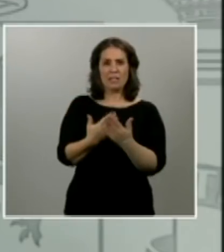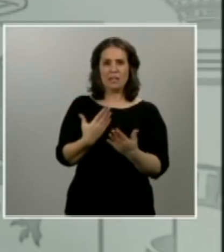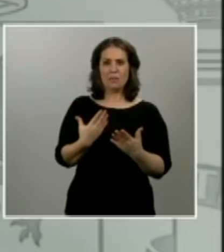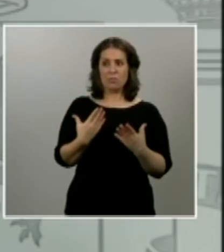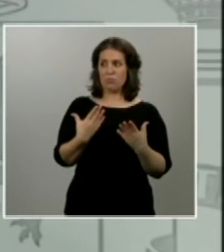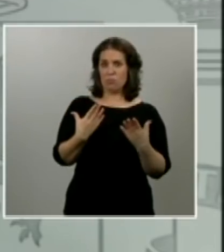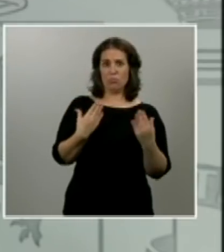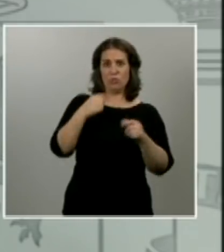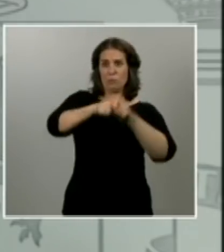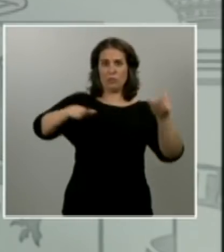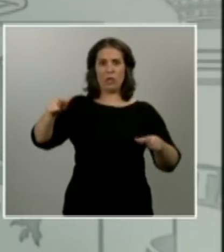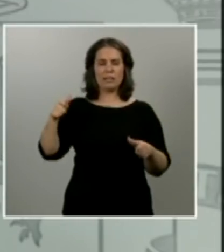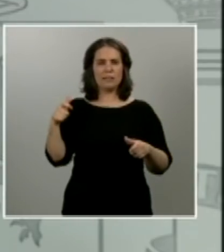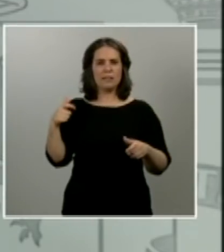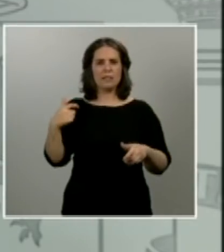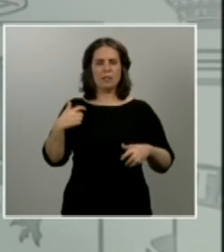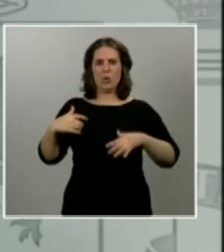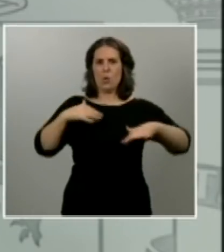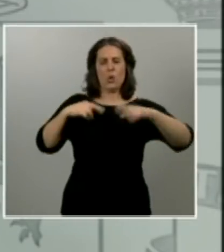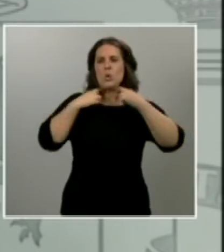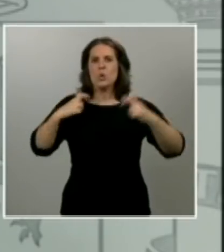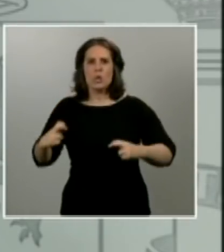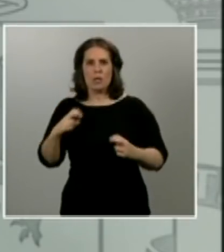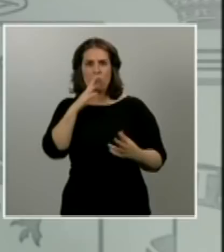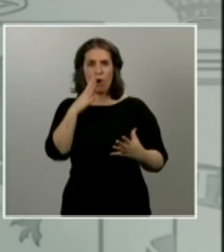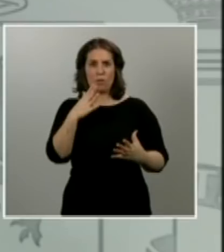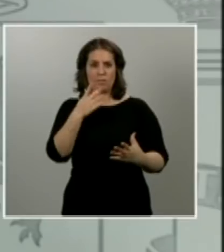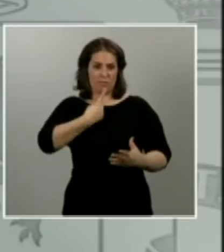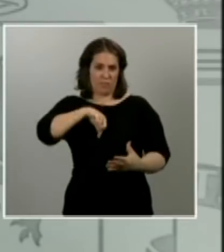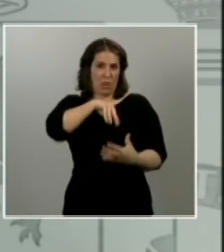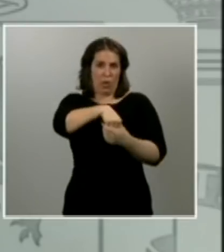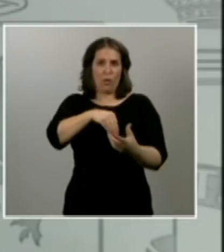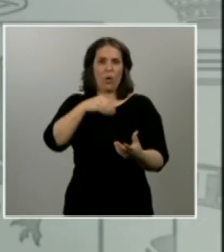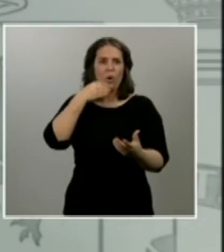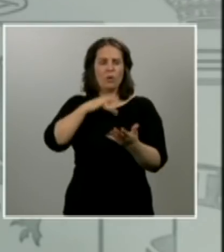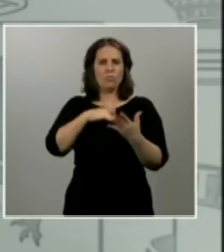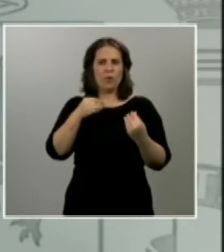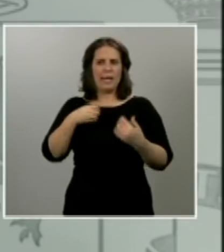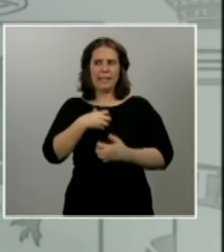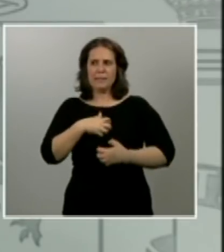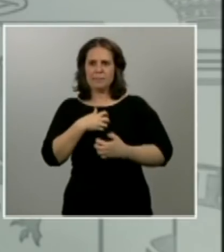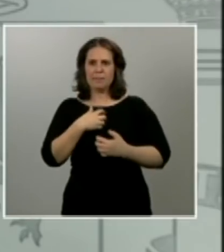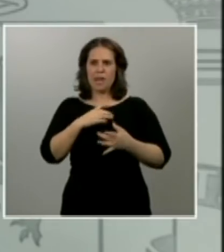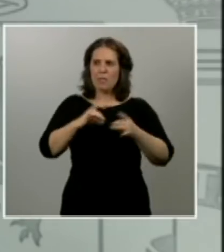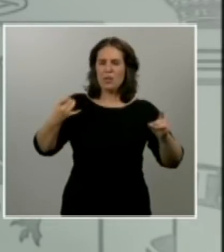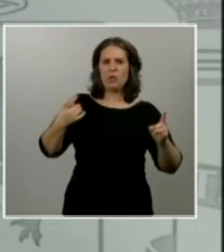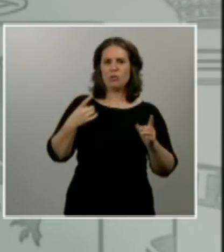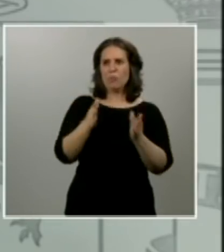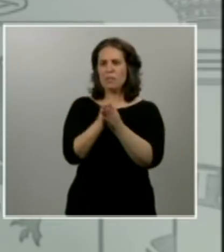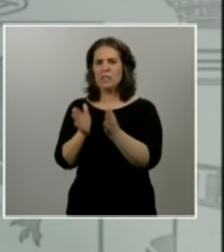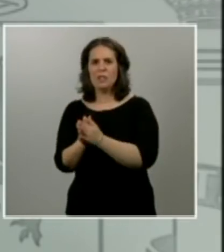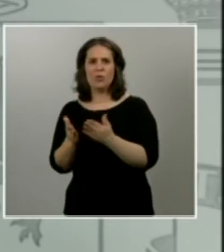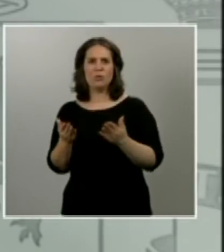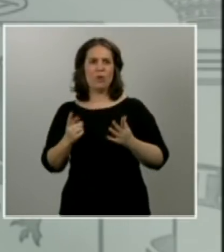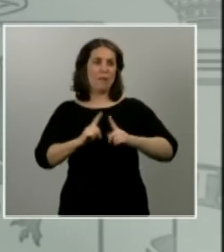obligados a actuar y tomar decisiones que jamás habíamos imaginado. Inquietos, además, por la suerte de nuestros amigos, de nuestros compañeros, de los